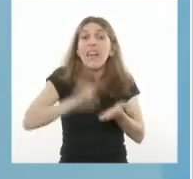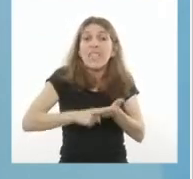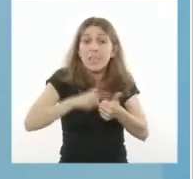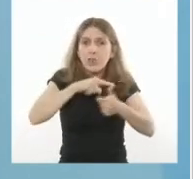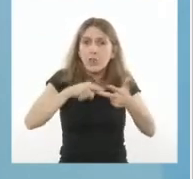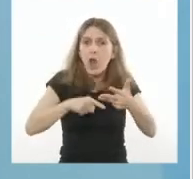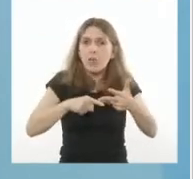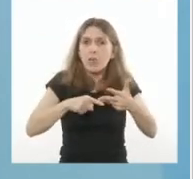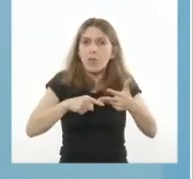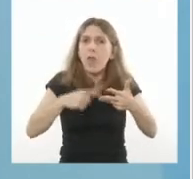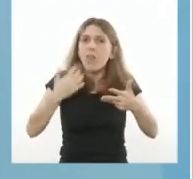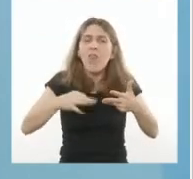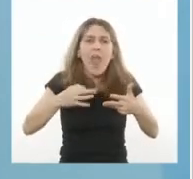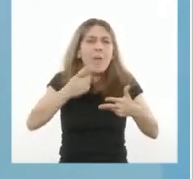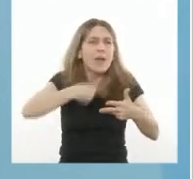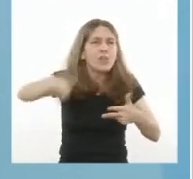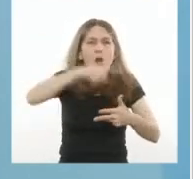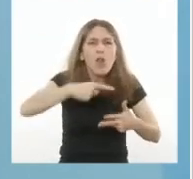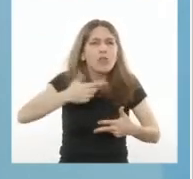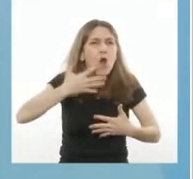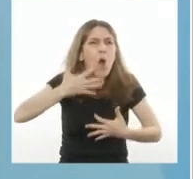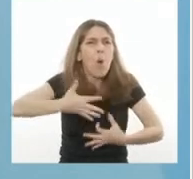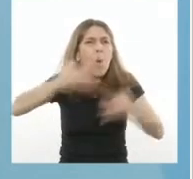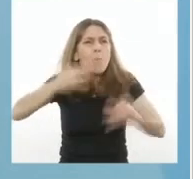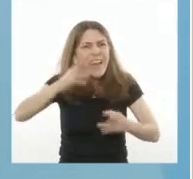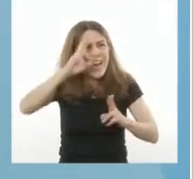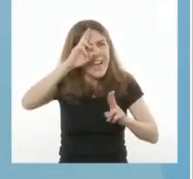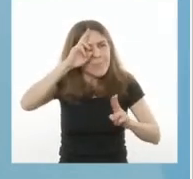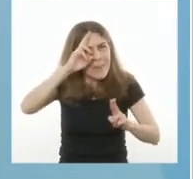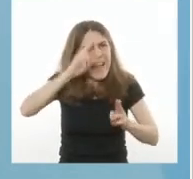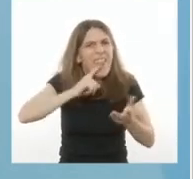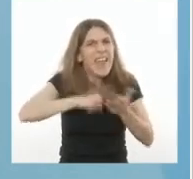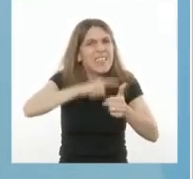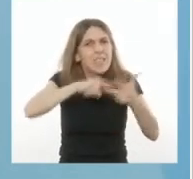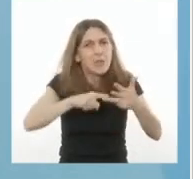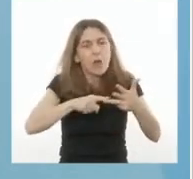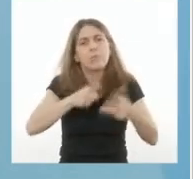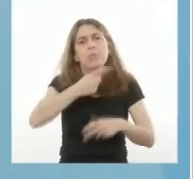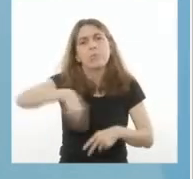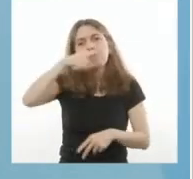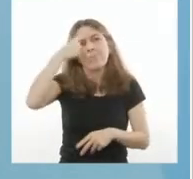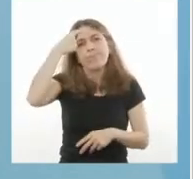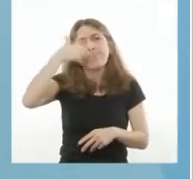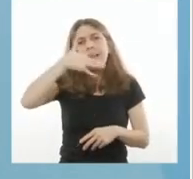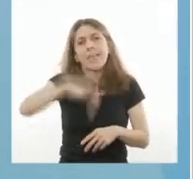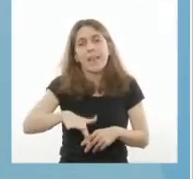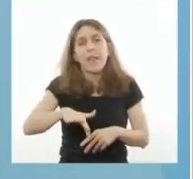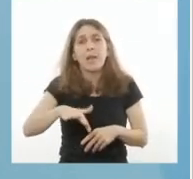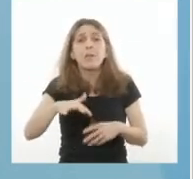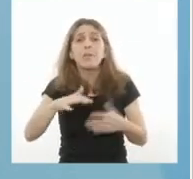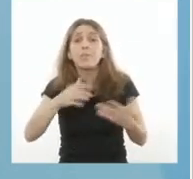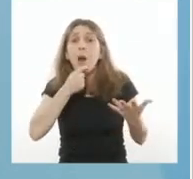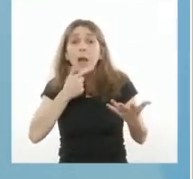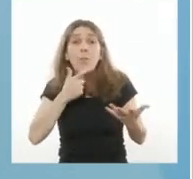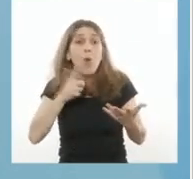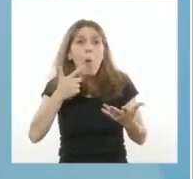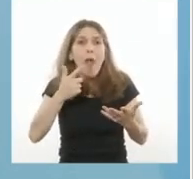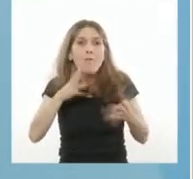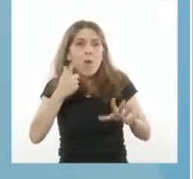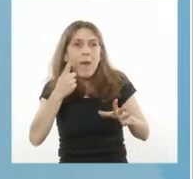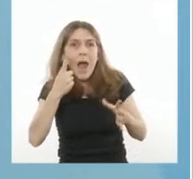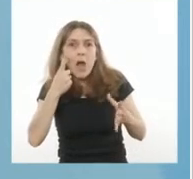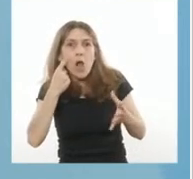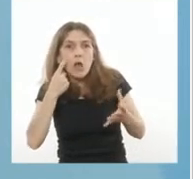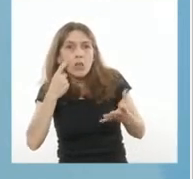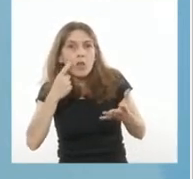cumplirlas todos por igual. Debemos entender que si no hay una buena fiscalización se